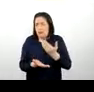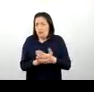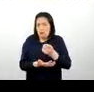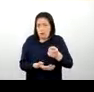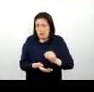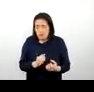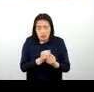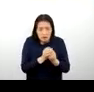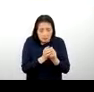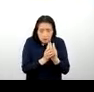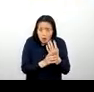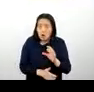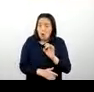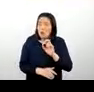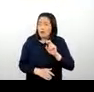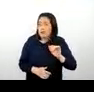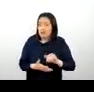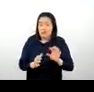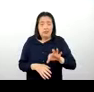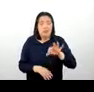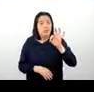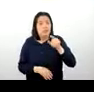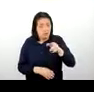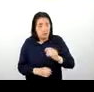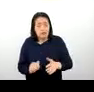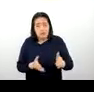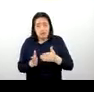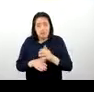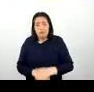orquídea que hemos, que se ha encontrado en lo que viene a ser esta ruta, ¿no?